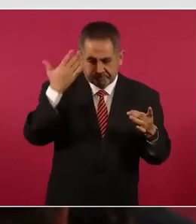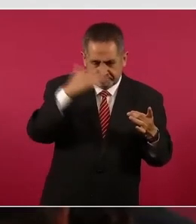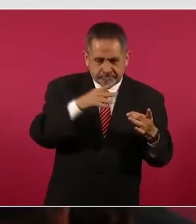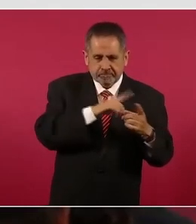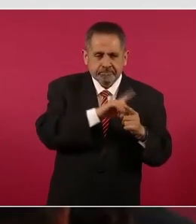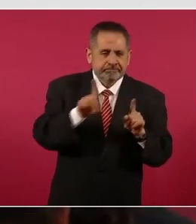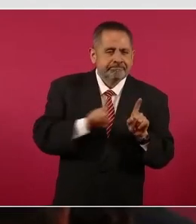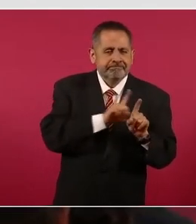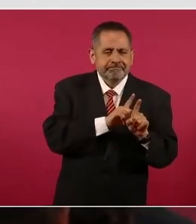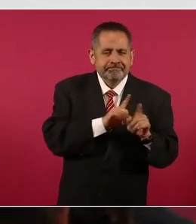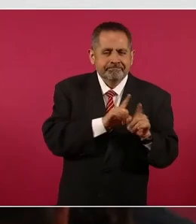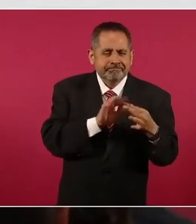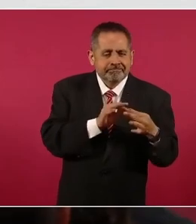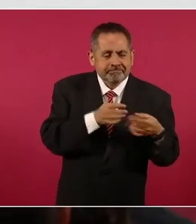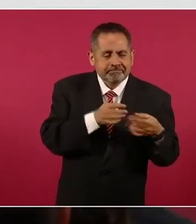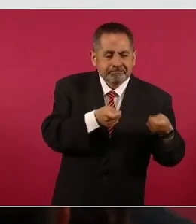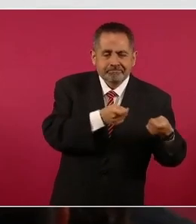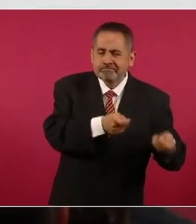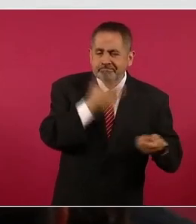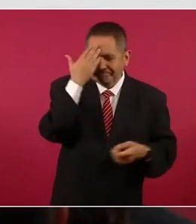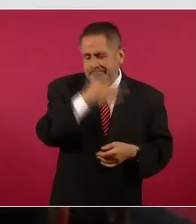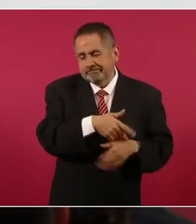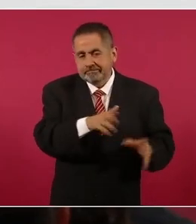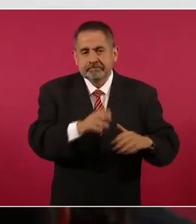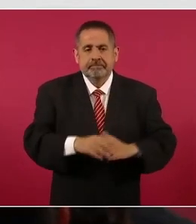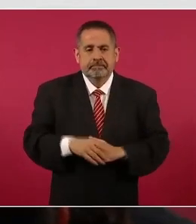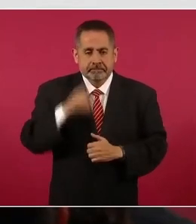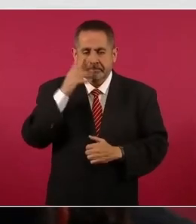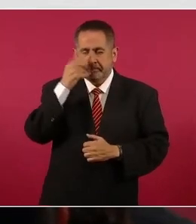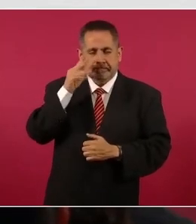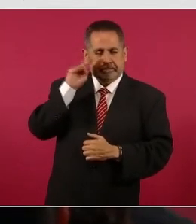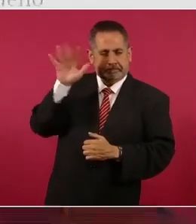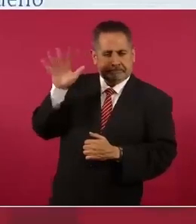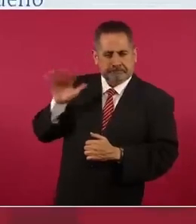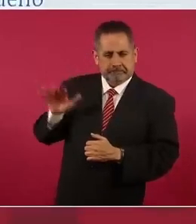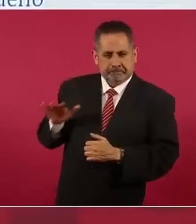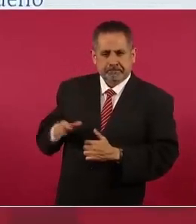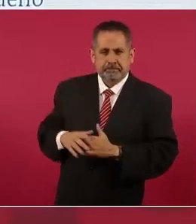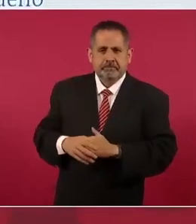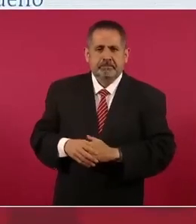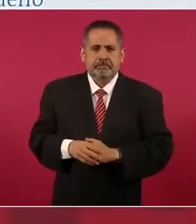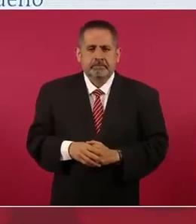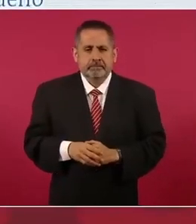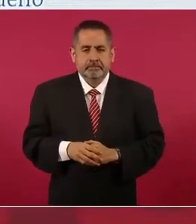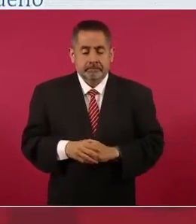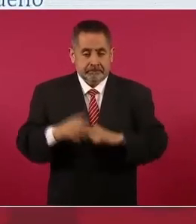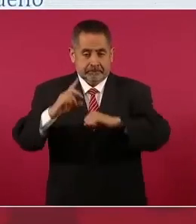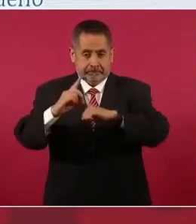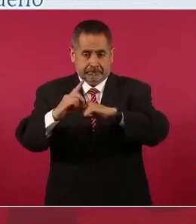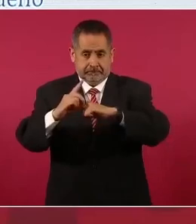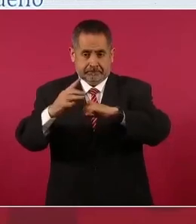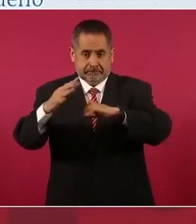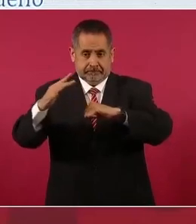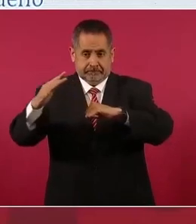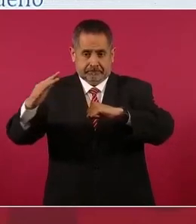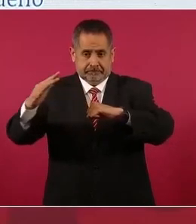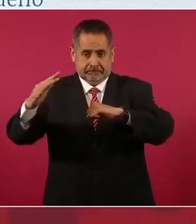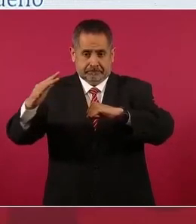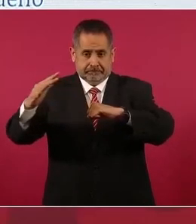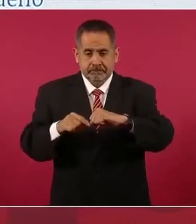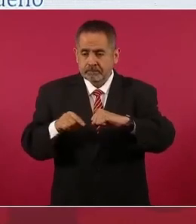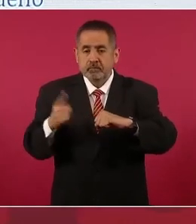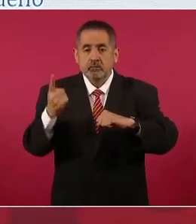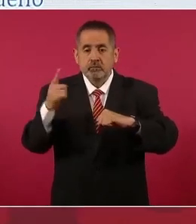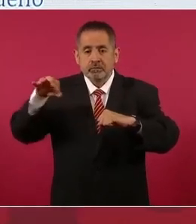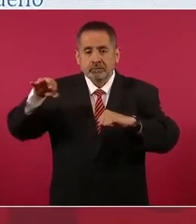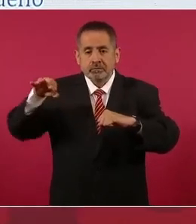inconscientemente. Pero miren esta belleza, puede una gota de lodo sobre